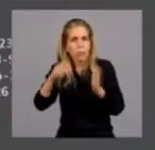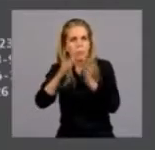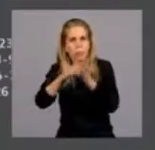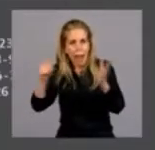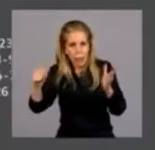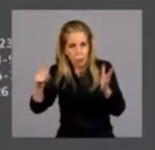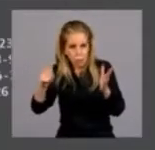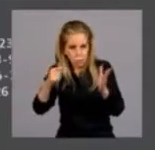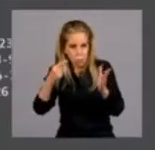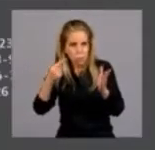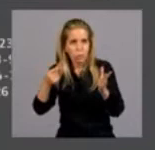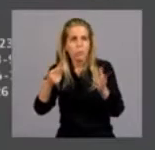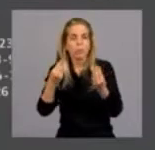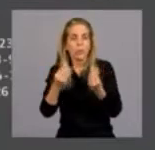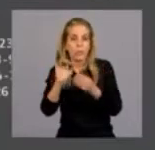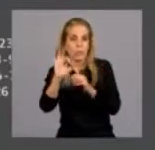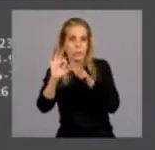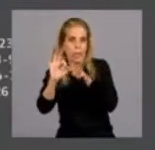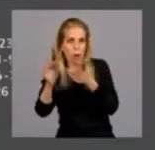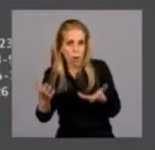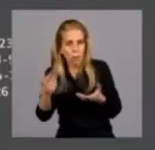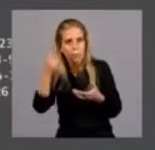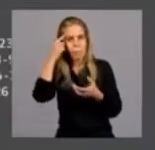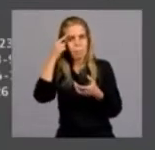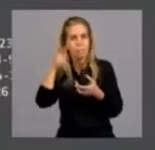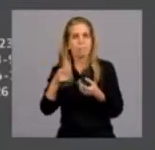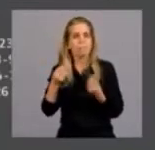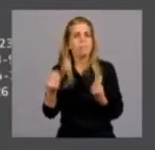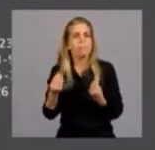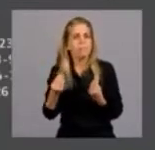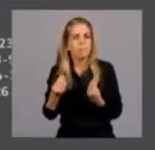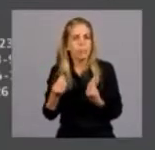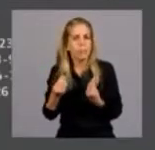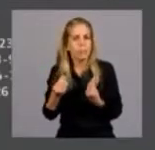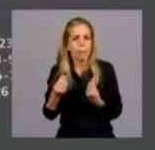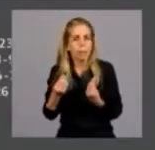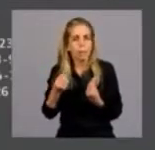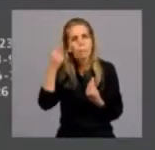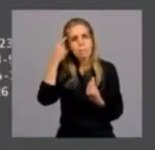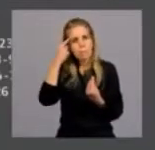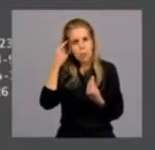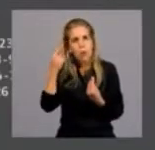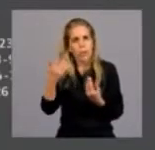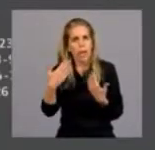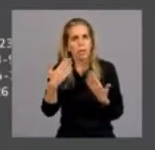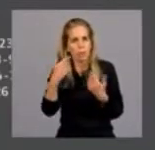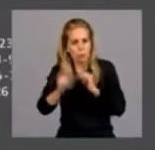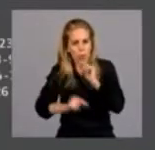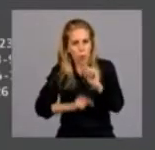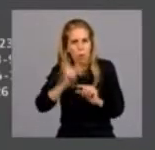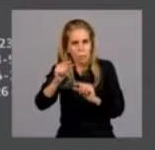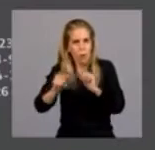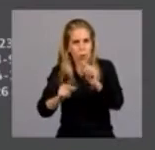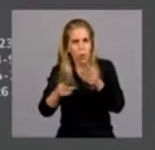eso nos alentaba a pensar que podíamos ser más aperturistas y